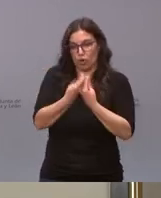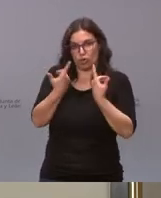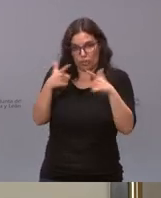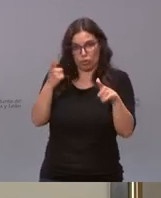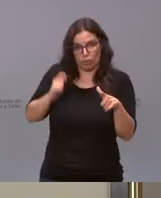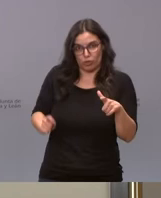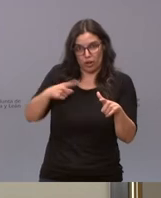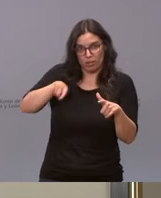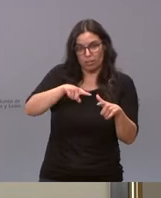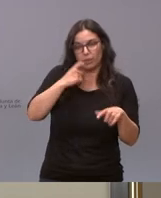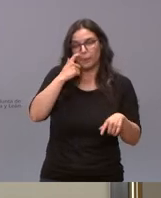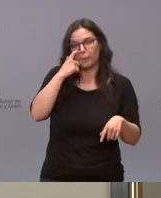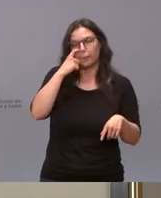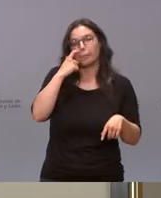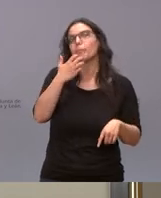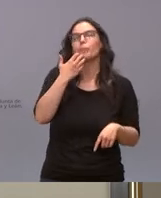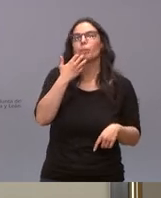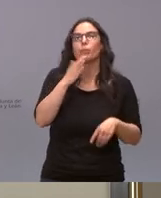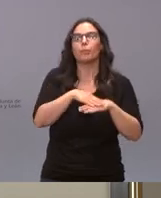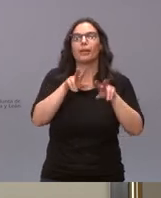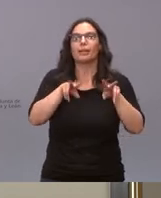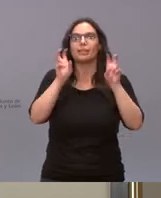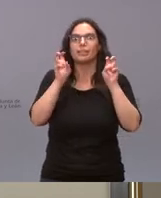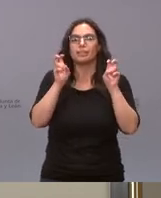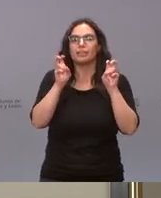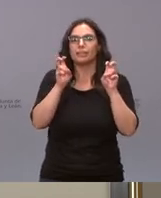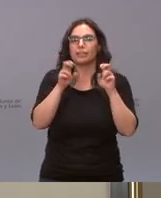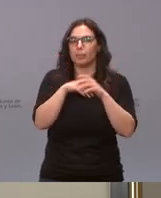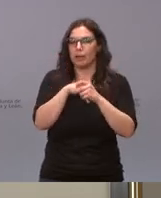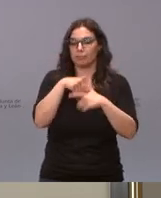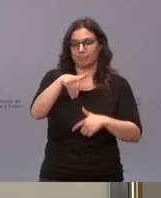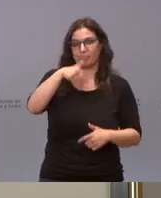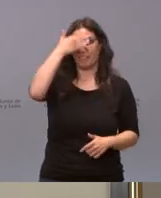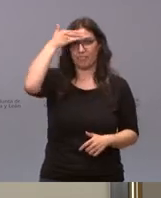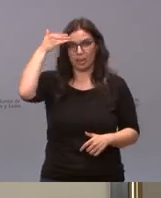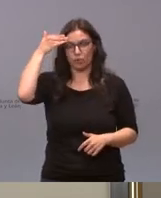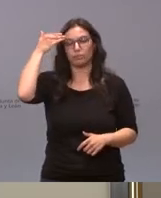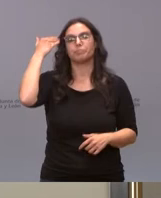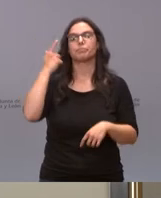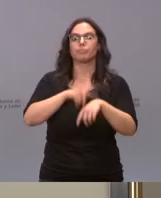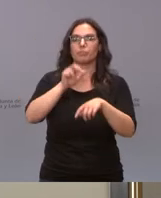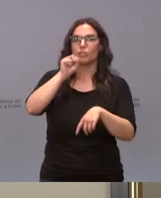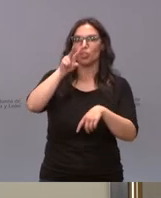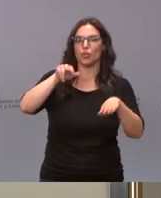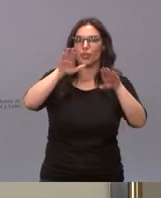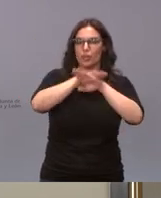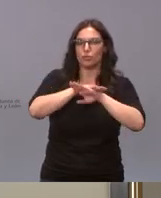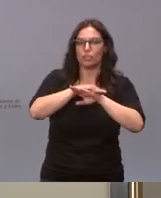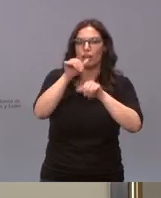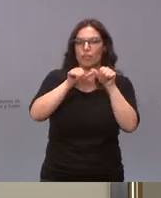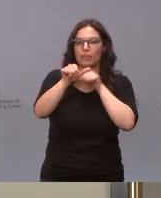y si y por ejemplo para el tema de porque claro se viene el verano a partir de las 12 de la noche si hay algún